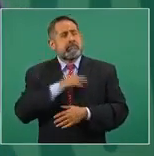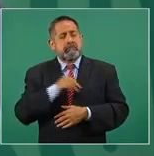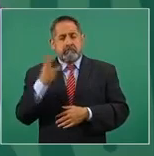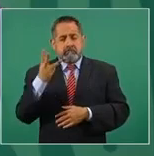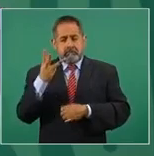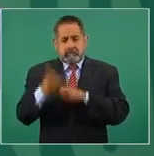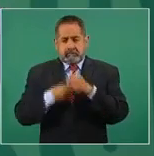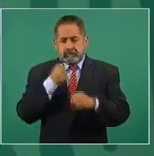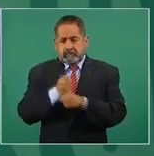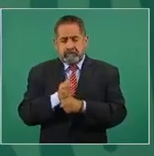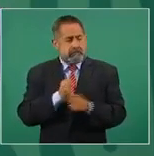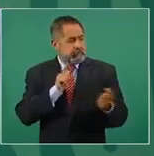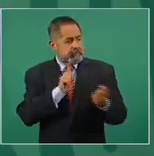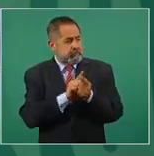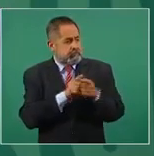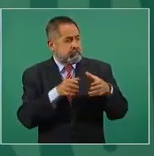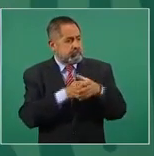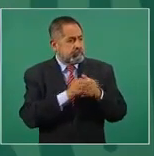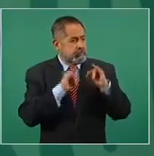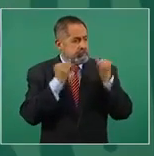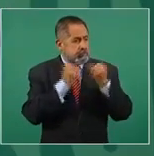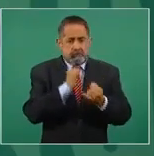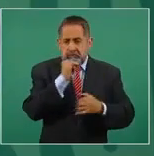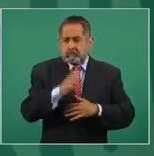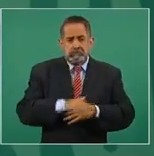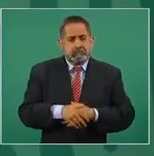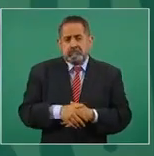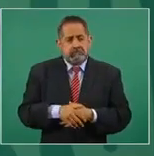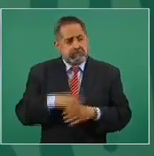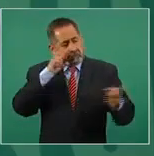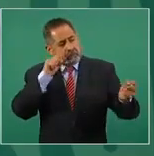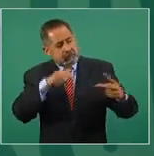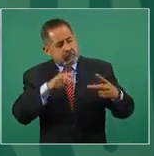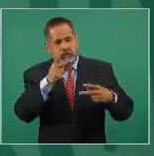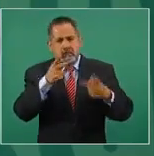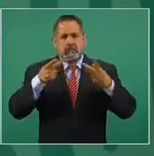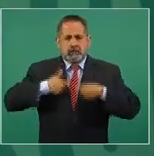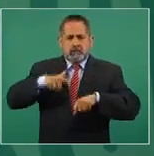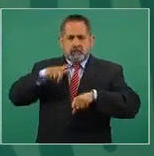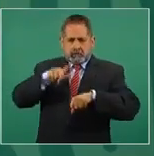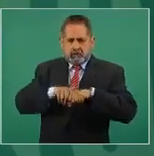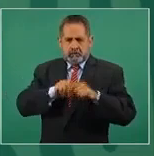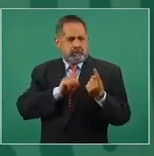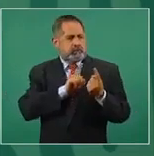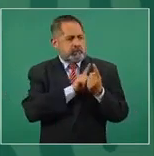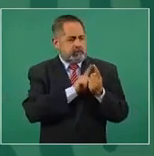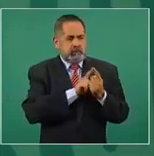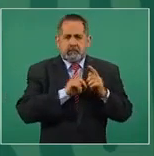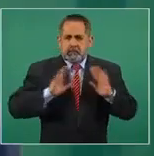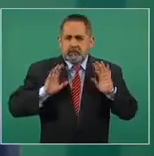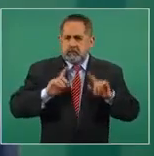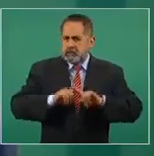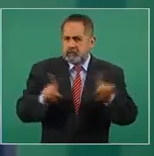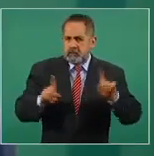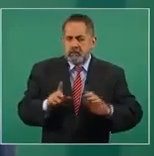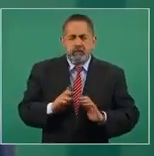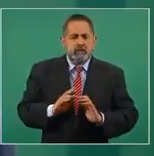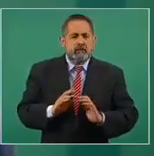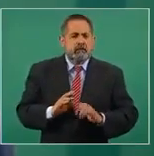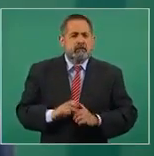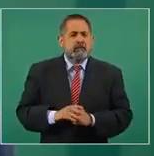nos vimos en una situación personal, este,